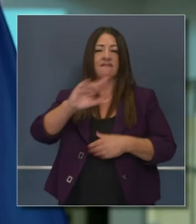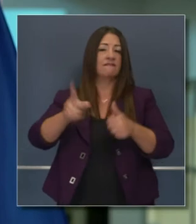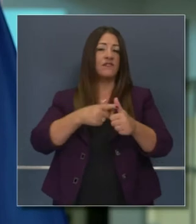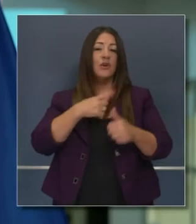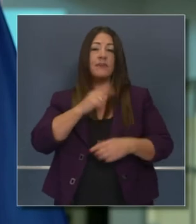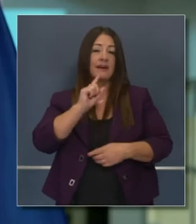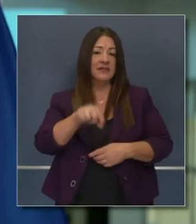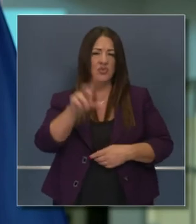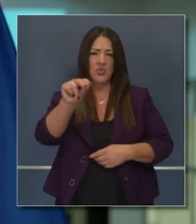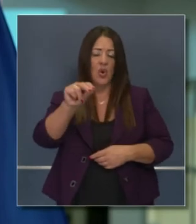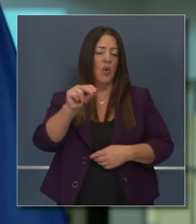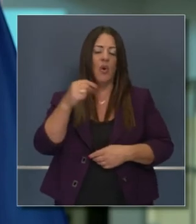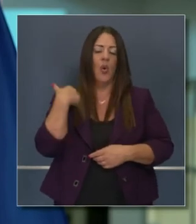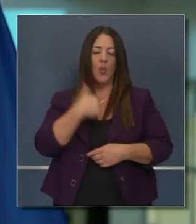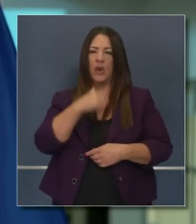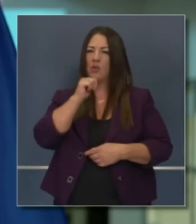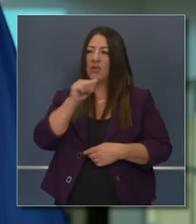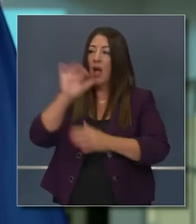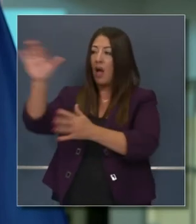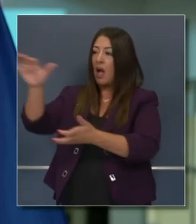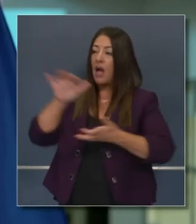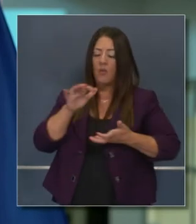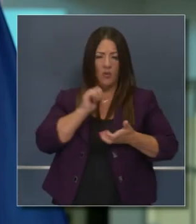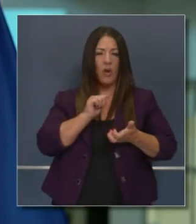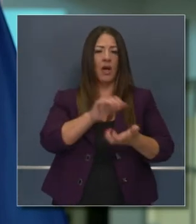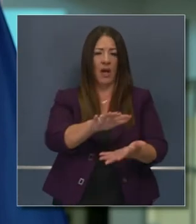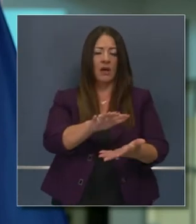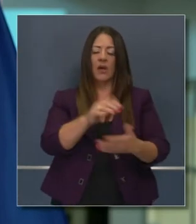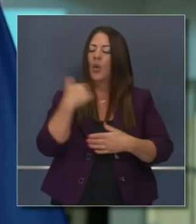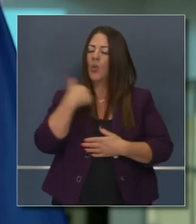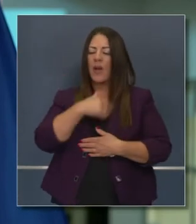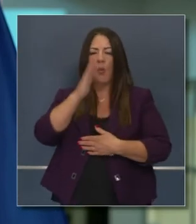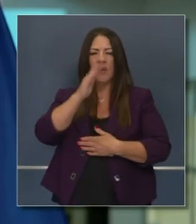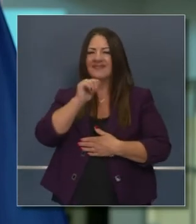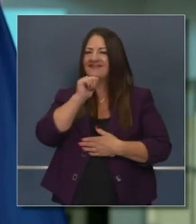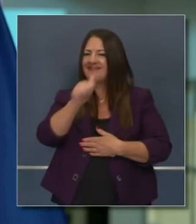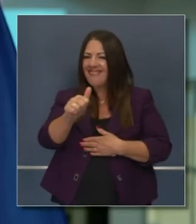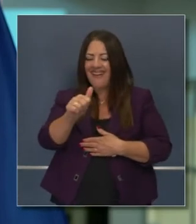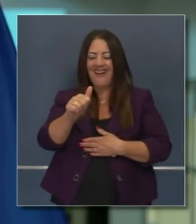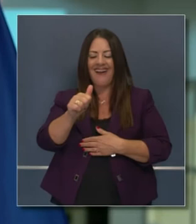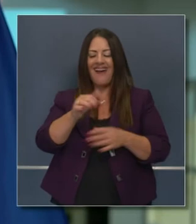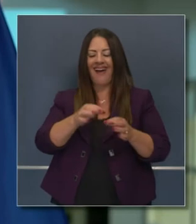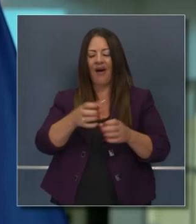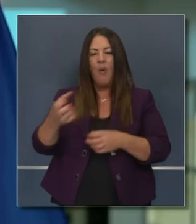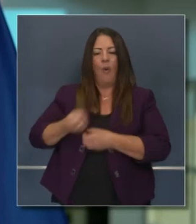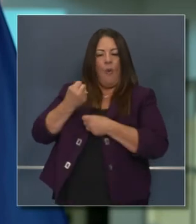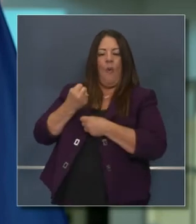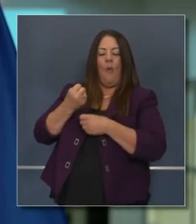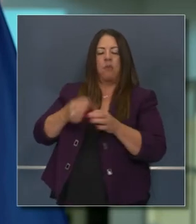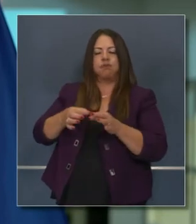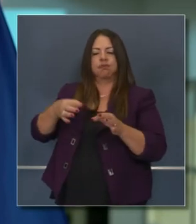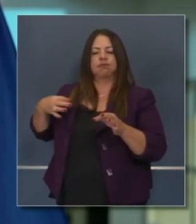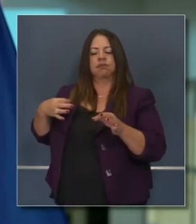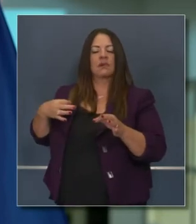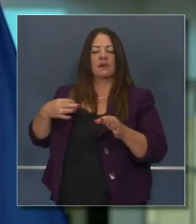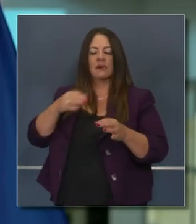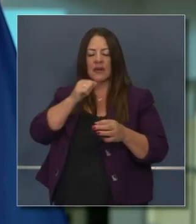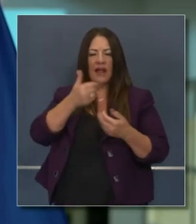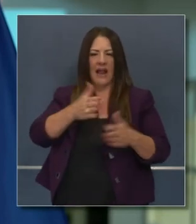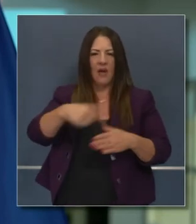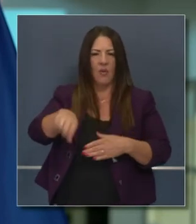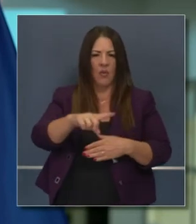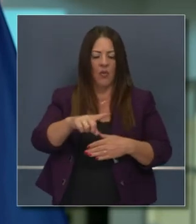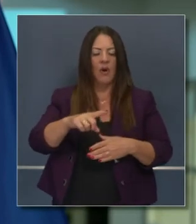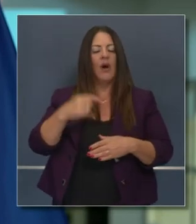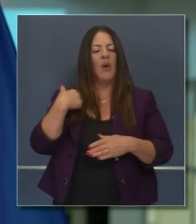causará retraso. De hecho, diríamos lo contrario. Va a aumentar la transparencia y la confianza, que creo yo